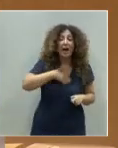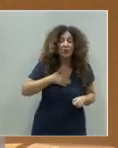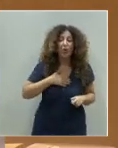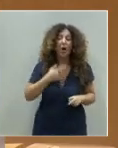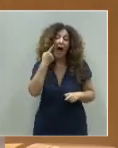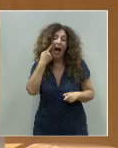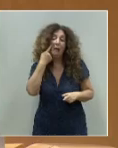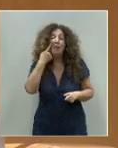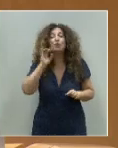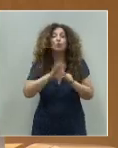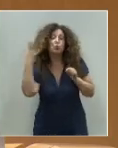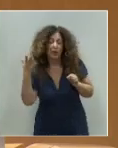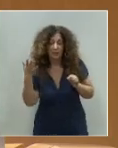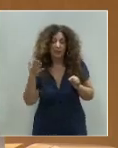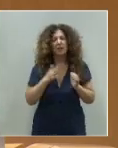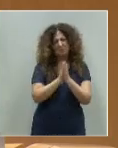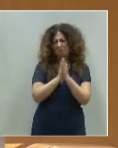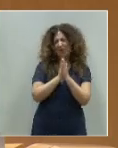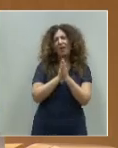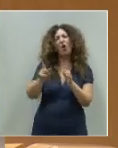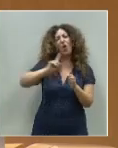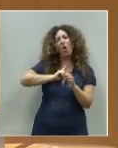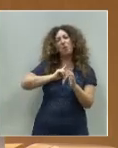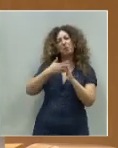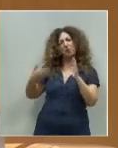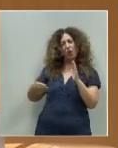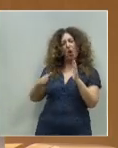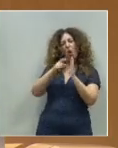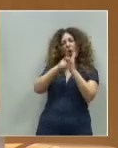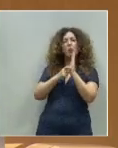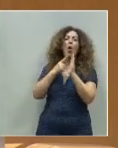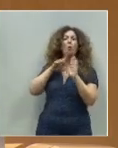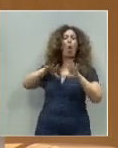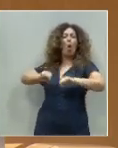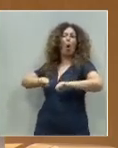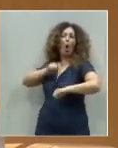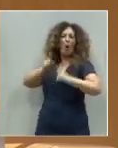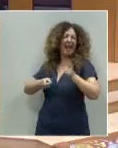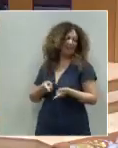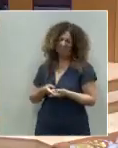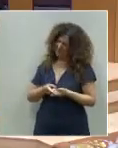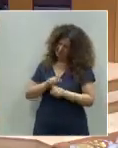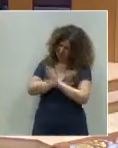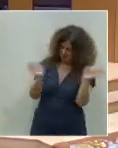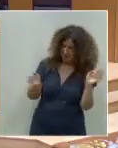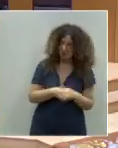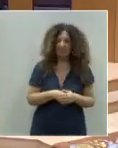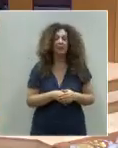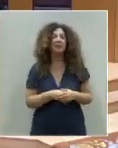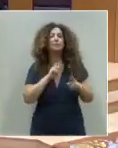mismo lote. Le pedimos que deje de tratarnos a nuestra comunidad autónoma como una colonia. Gracias. Muchas gracias, señoría,